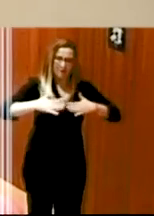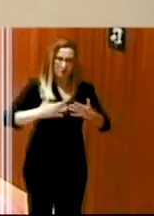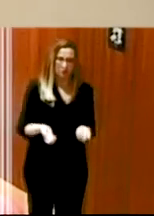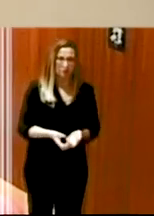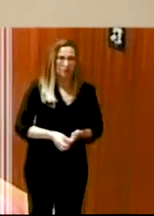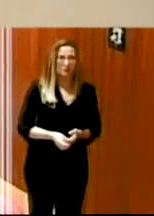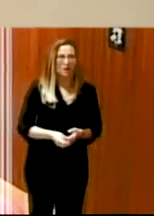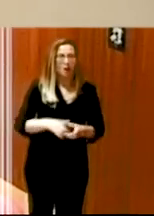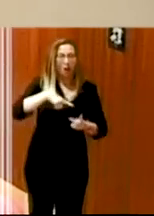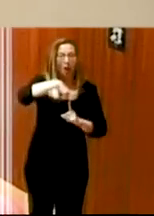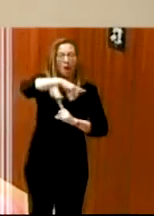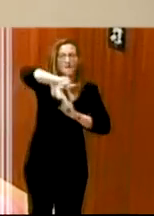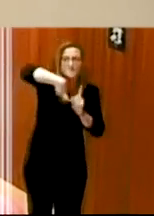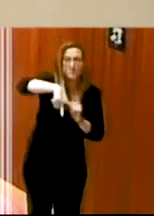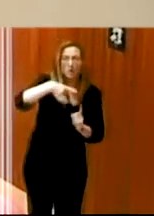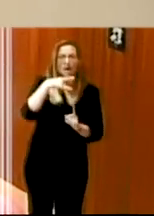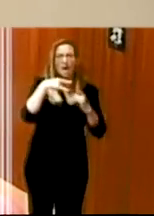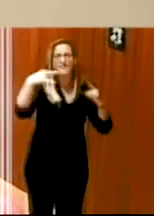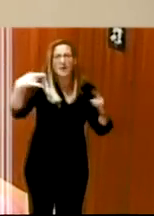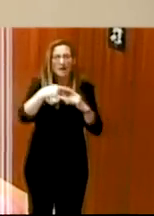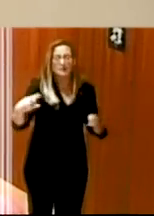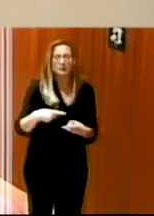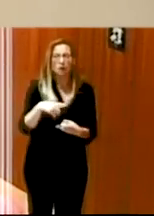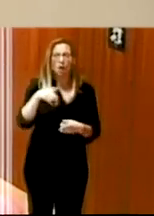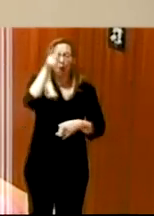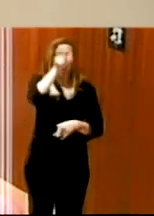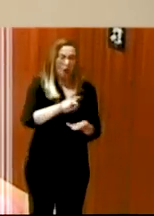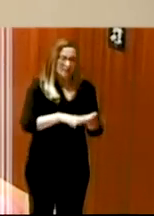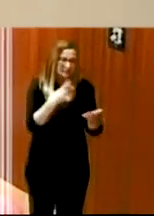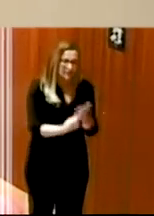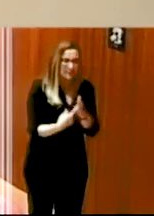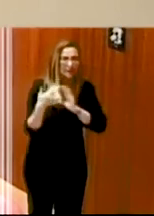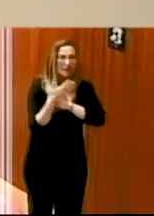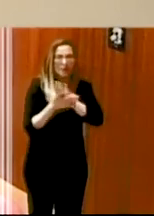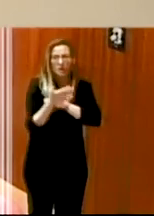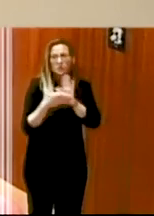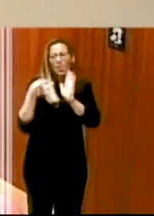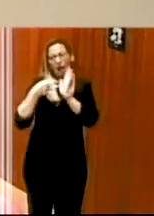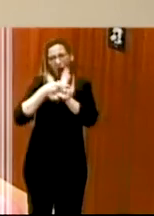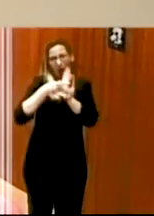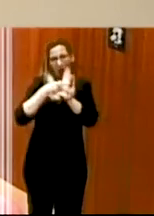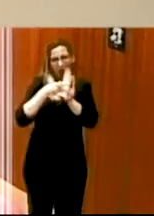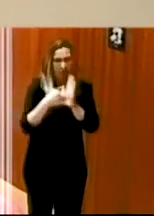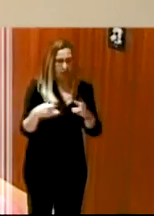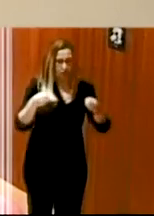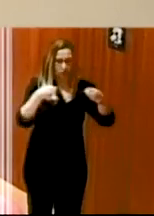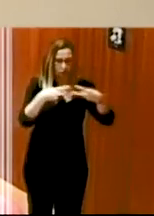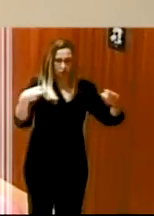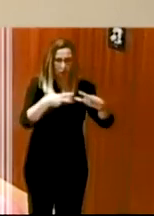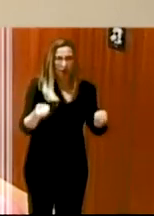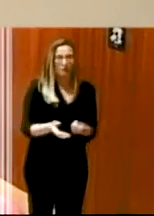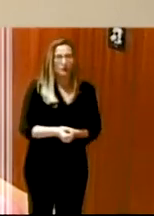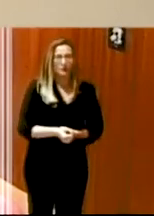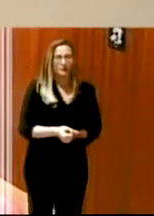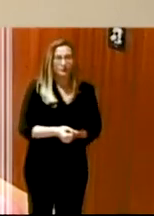magnético ilses intérprete de lengua de signos intérprete de lengua de signos de calidad subtitulado y